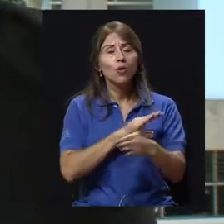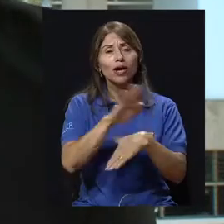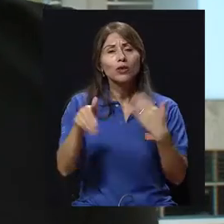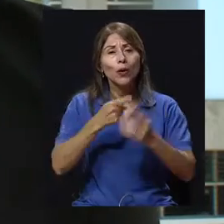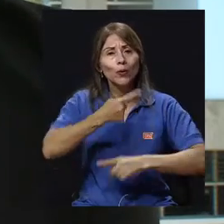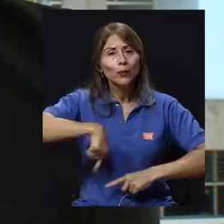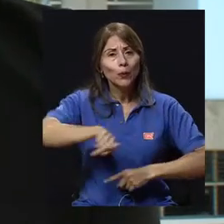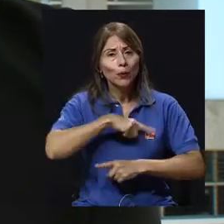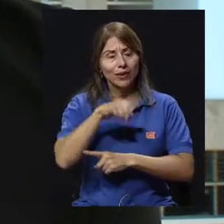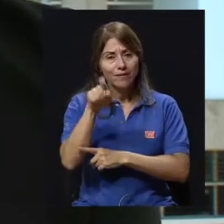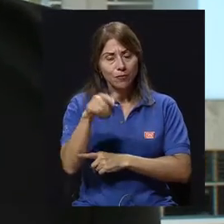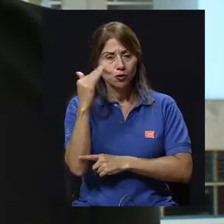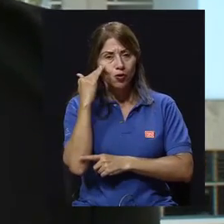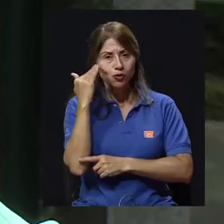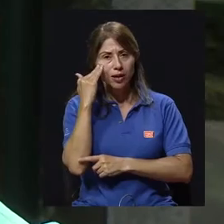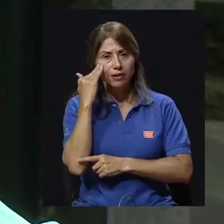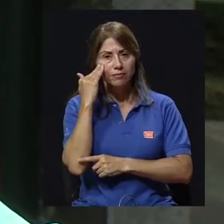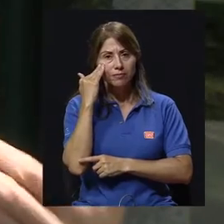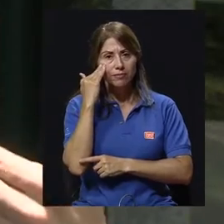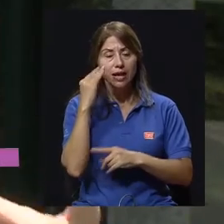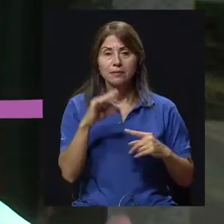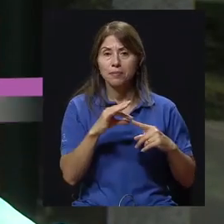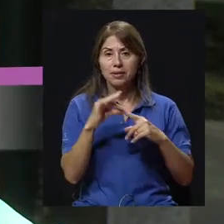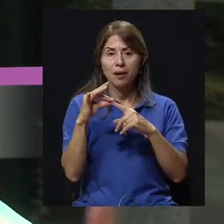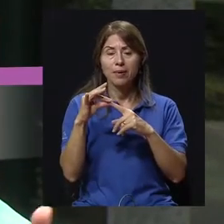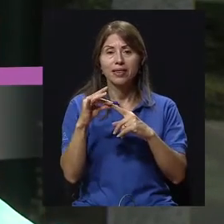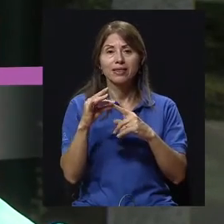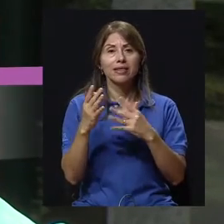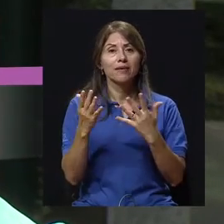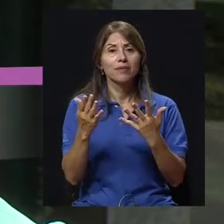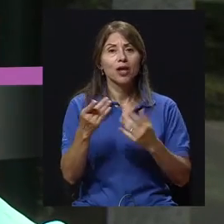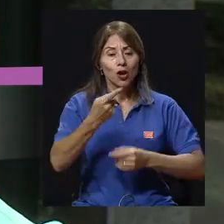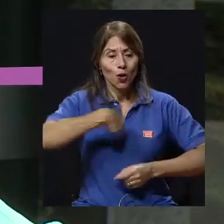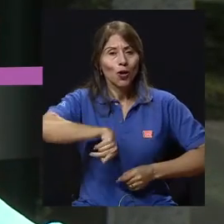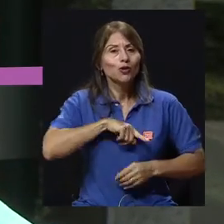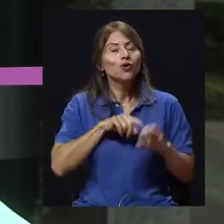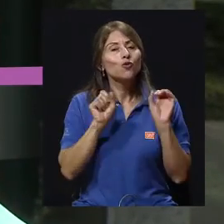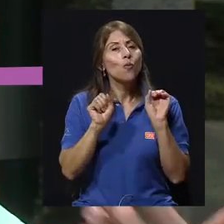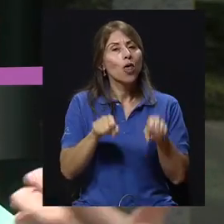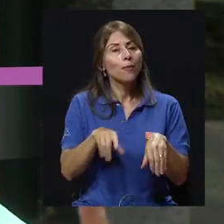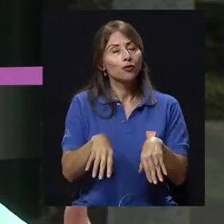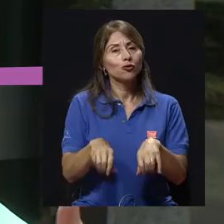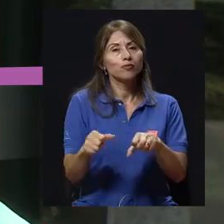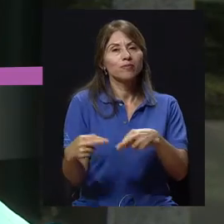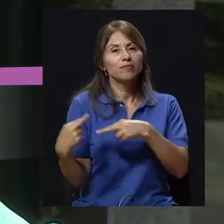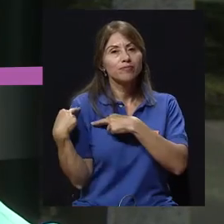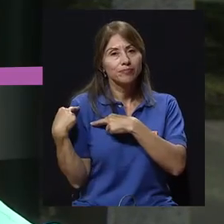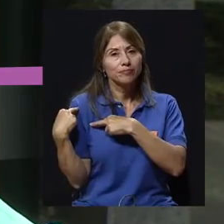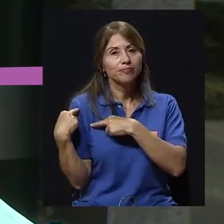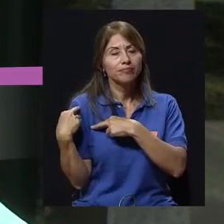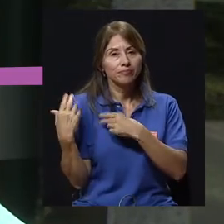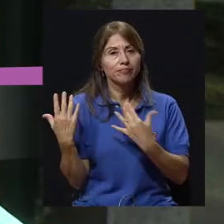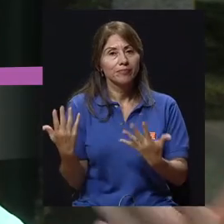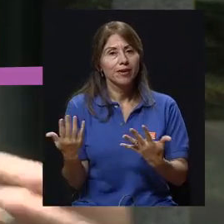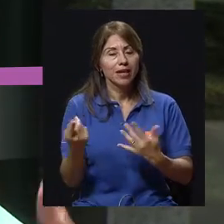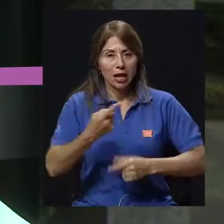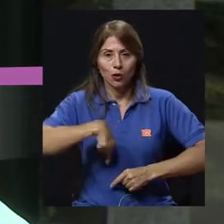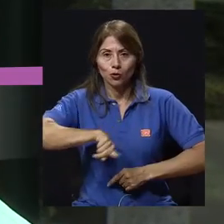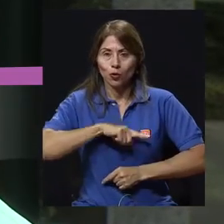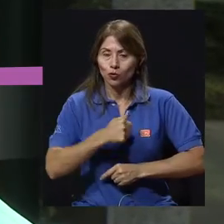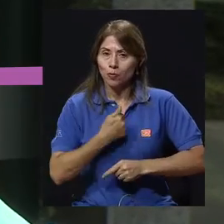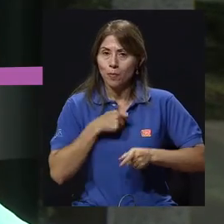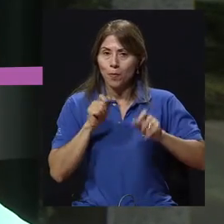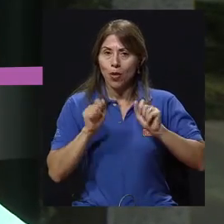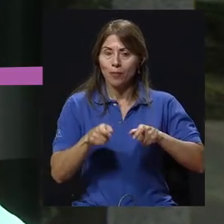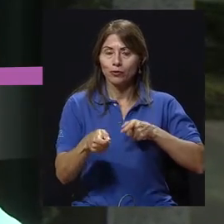todos tenemos que conocer, sobre todo aquel que está en nuestras manos, aquel que podemos nosotros regular